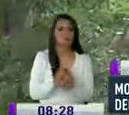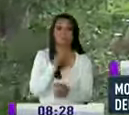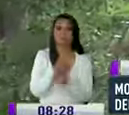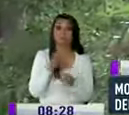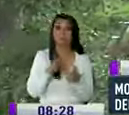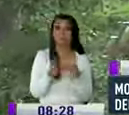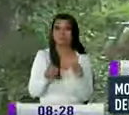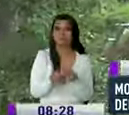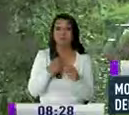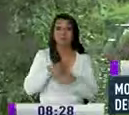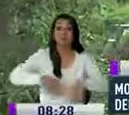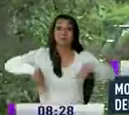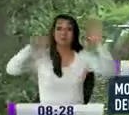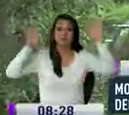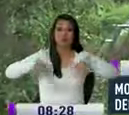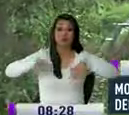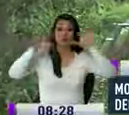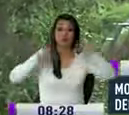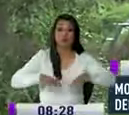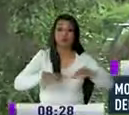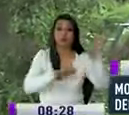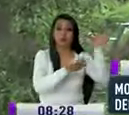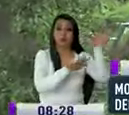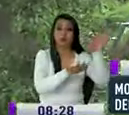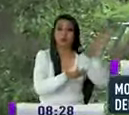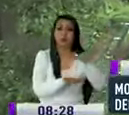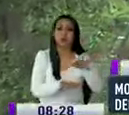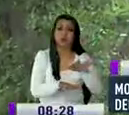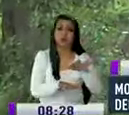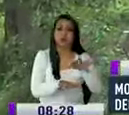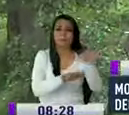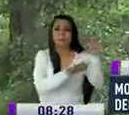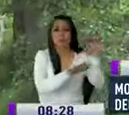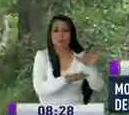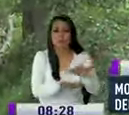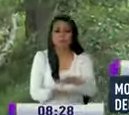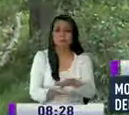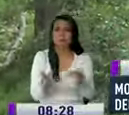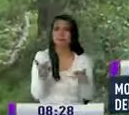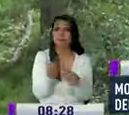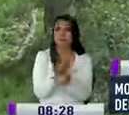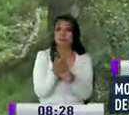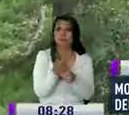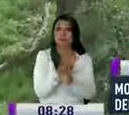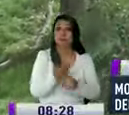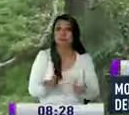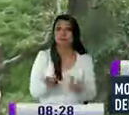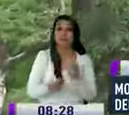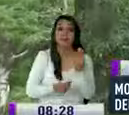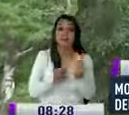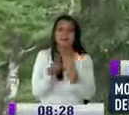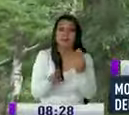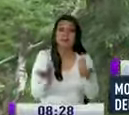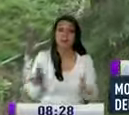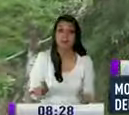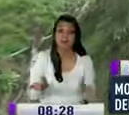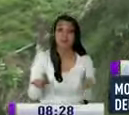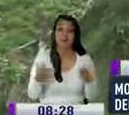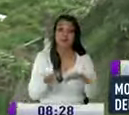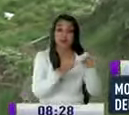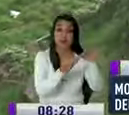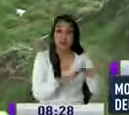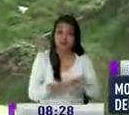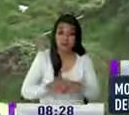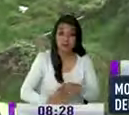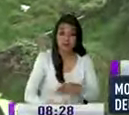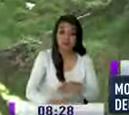es que con la lluvia esto se está deslizando y entonces esto cayendo a la quebrada